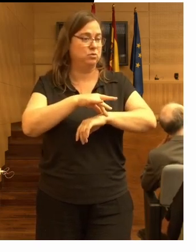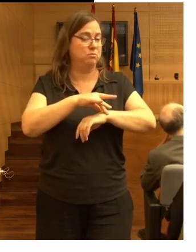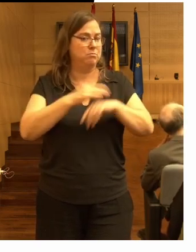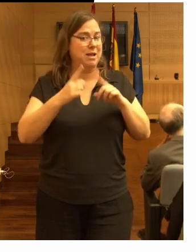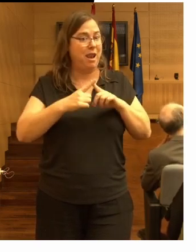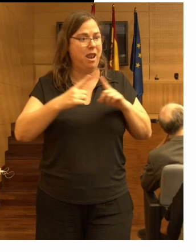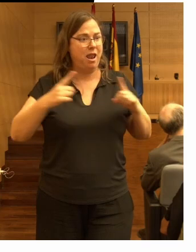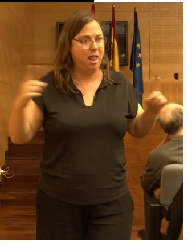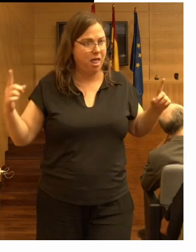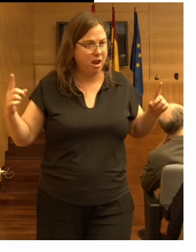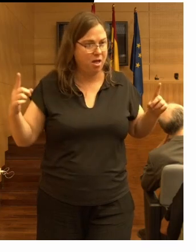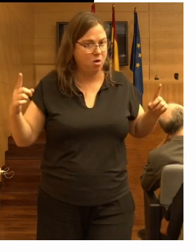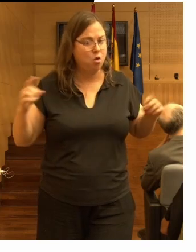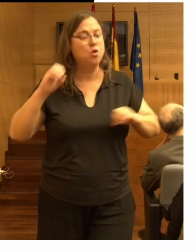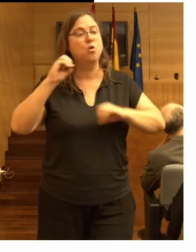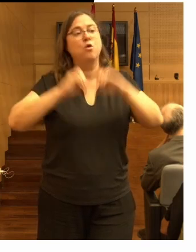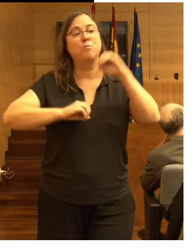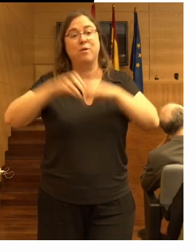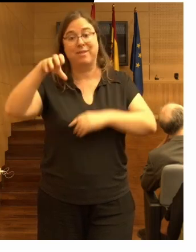duración